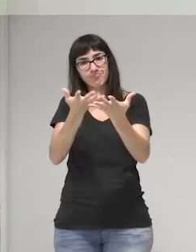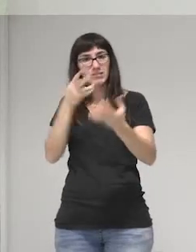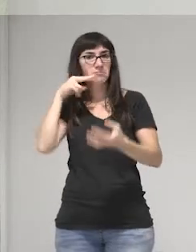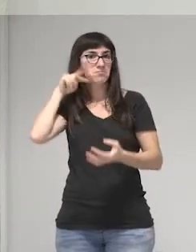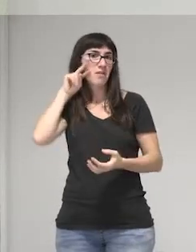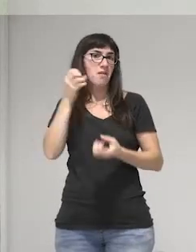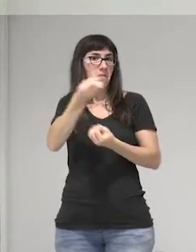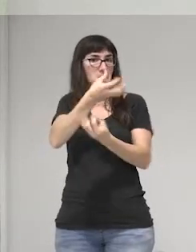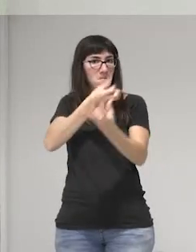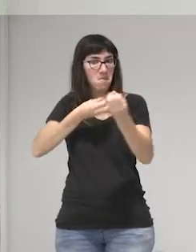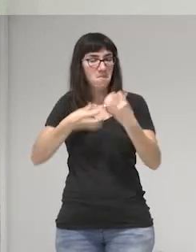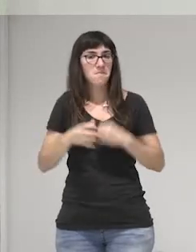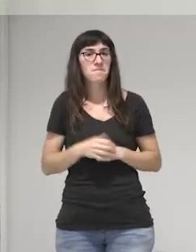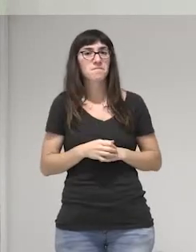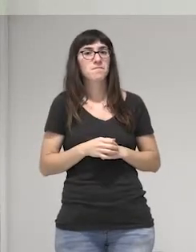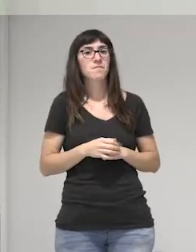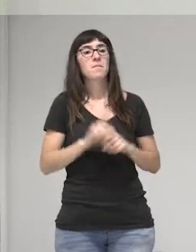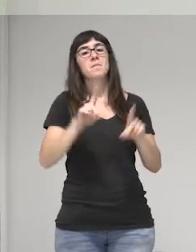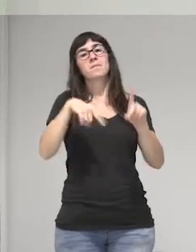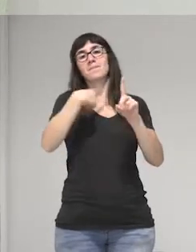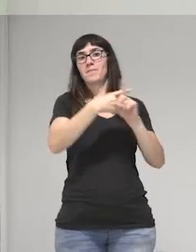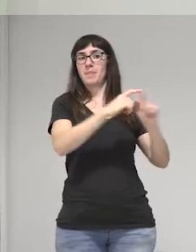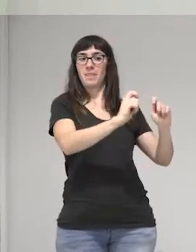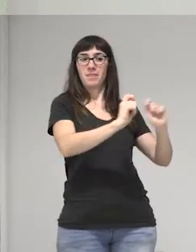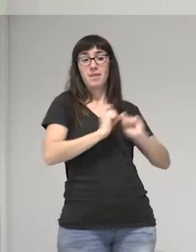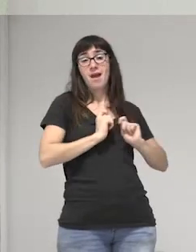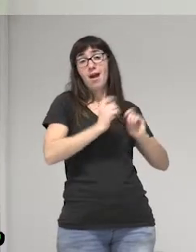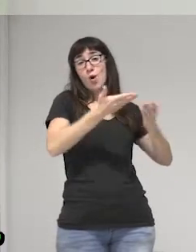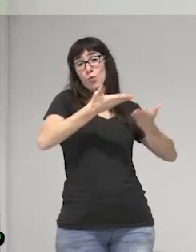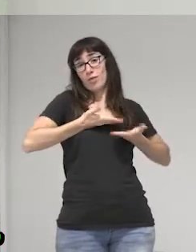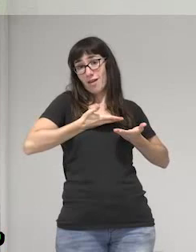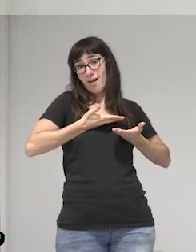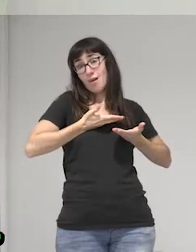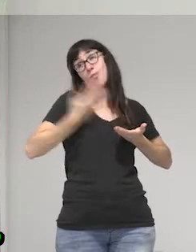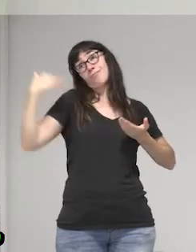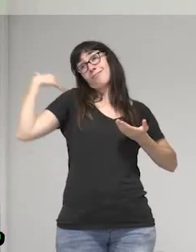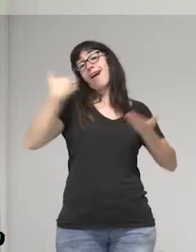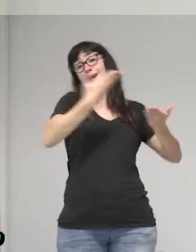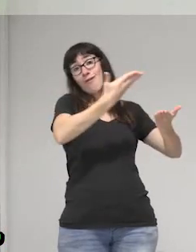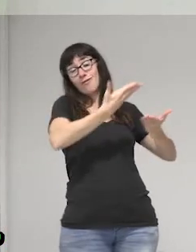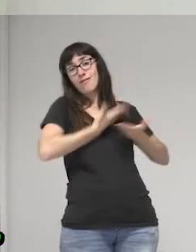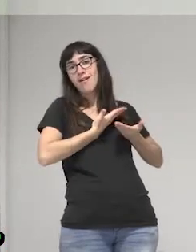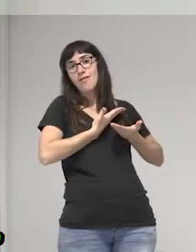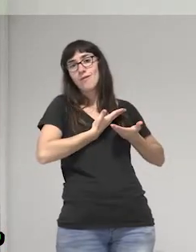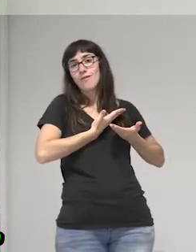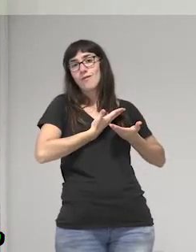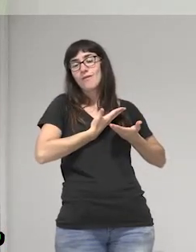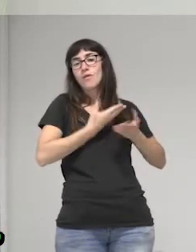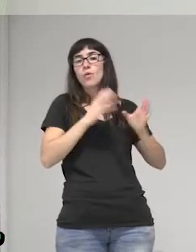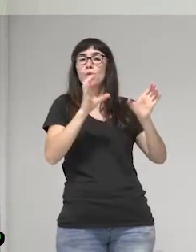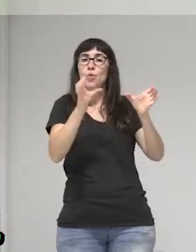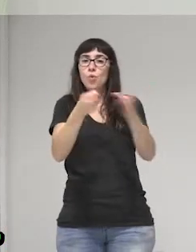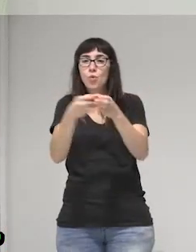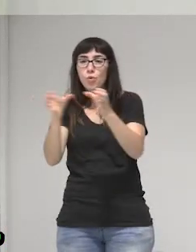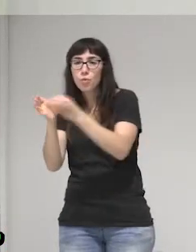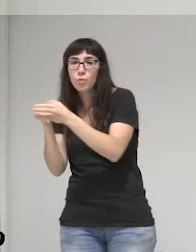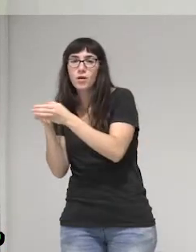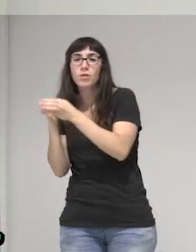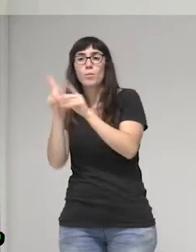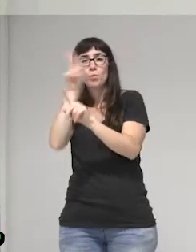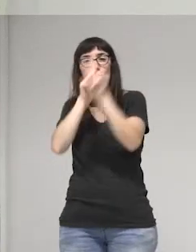y que me ayuda también, o me ha ayudado, a tener la vinculación con las comunidades y sus